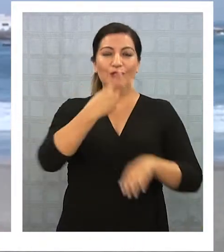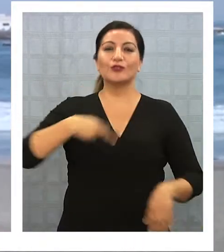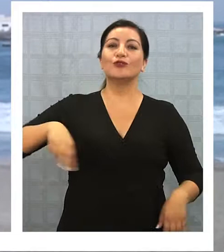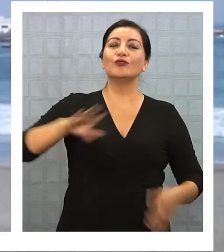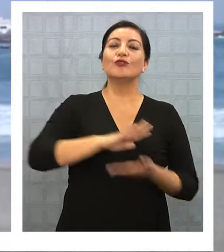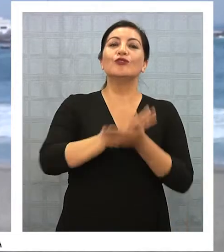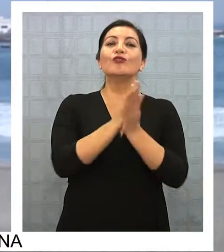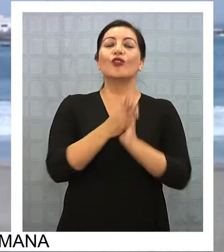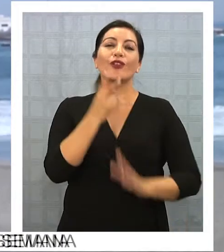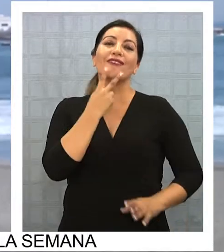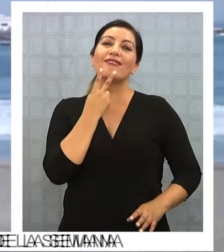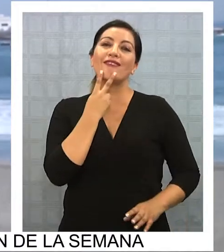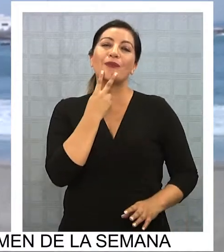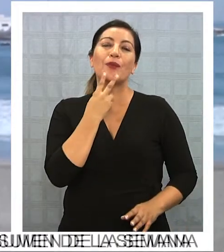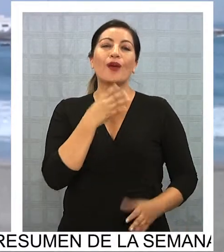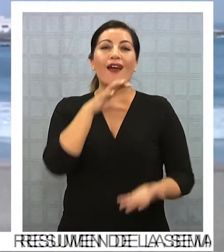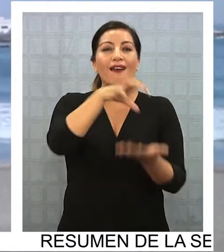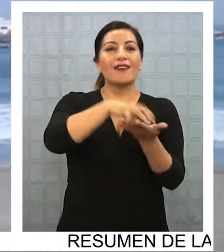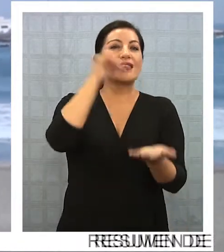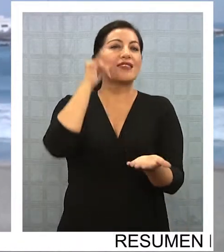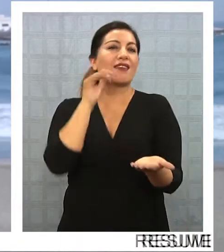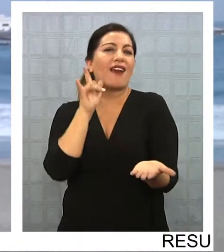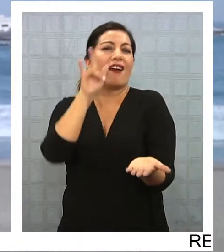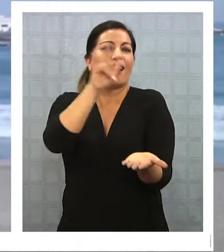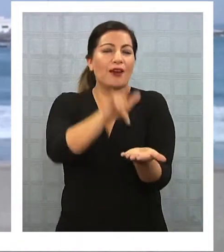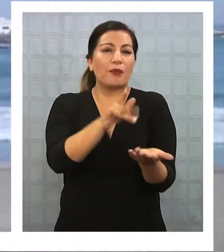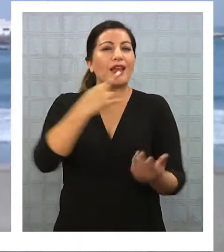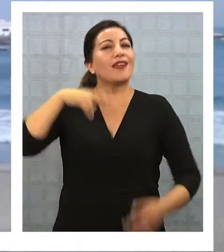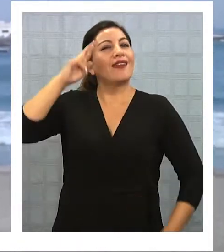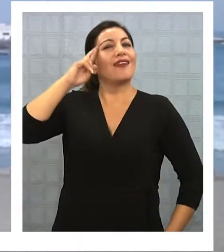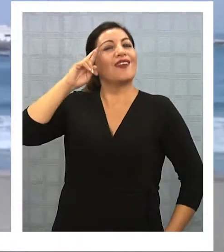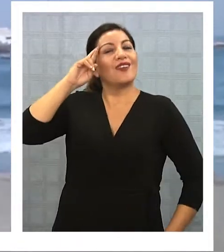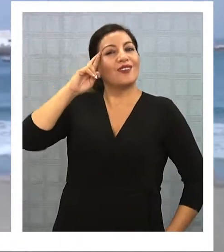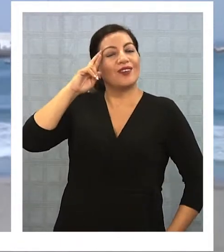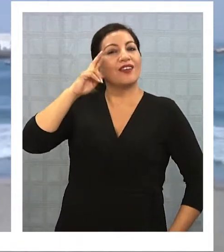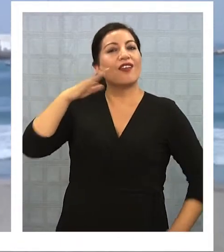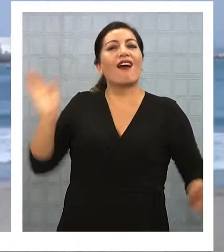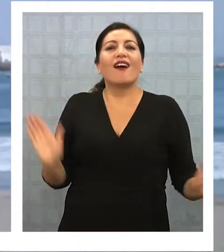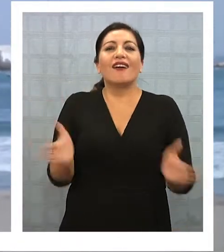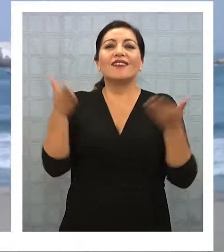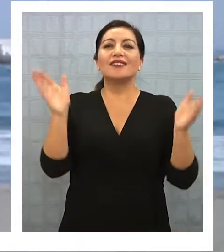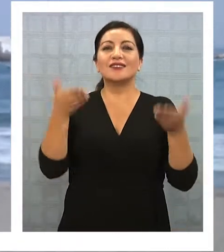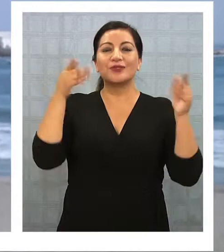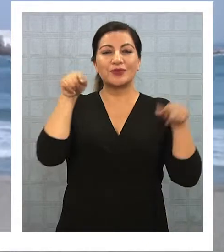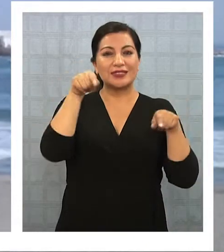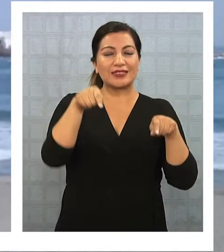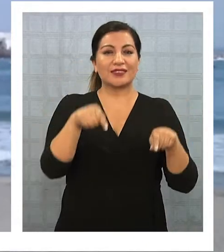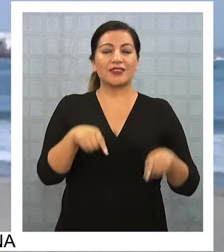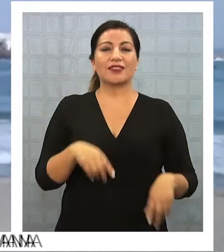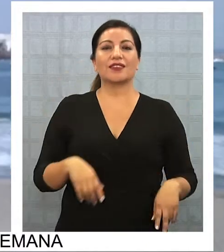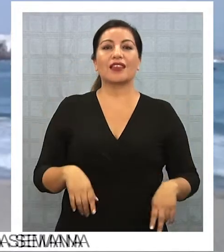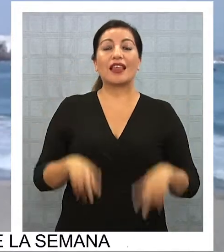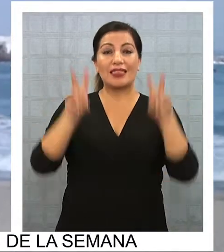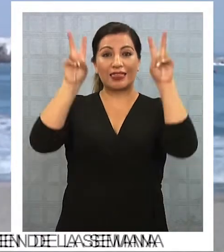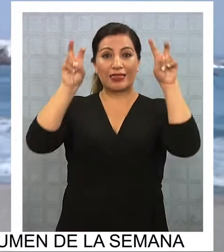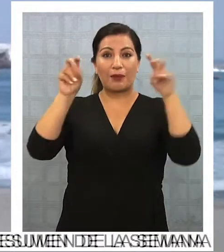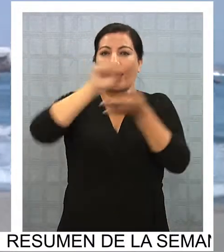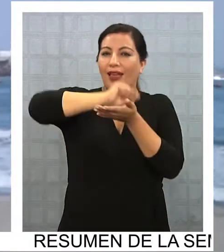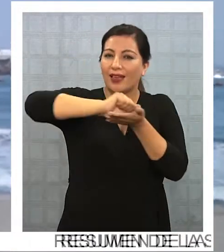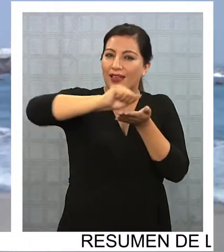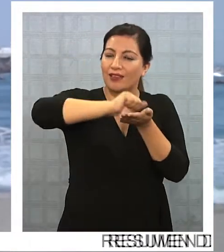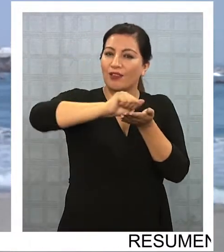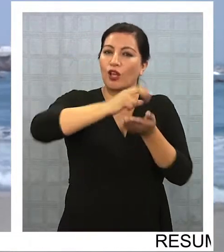vivimos y queremos tanto esta región, poder tener recuerdos, poder levantar en plataformas como la escritura,